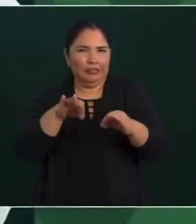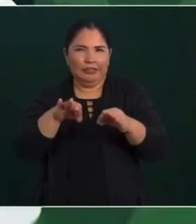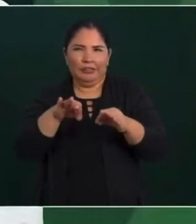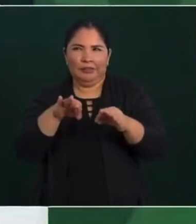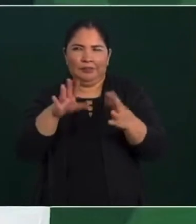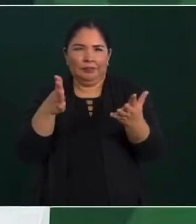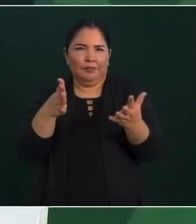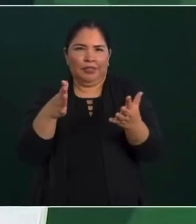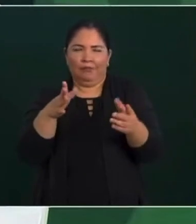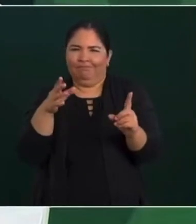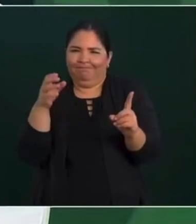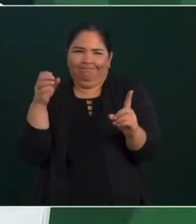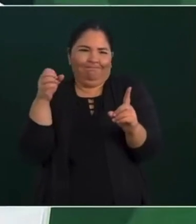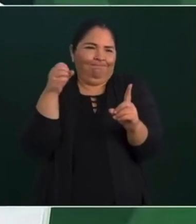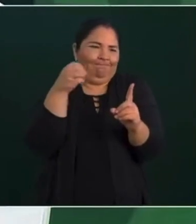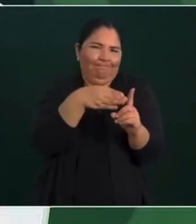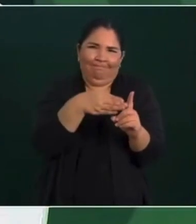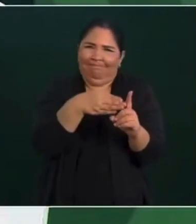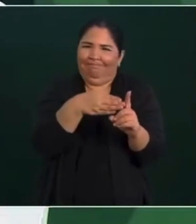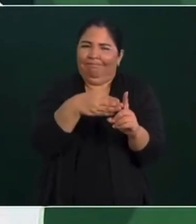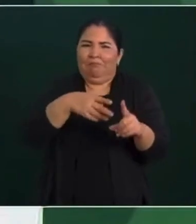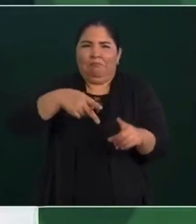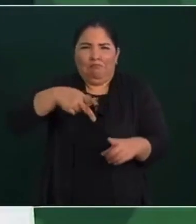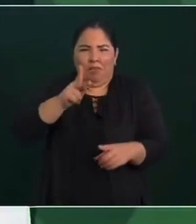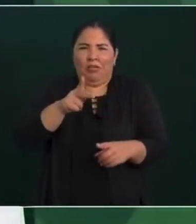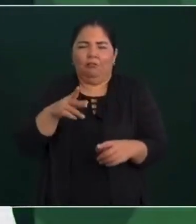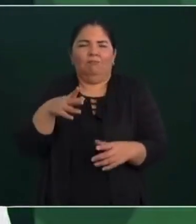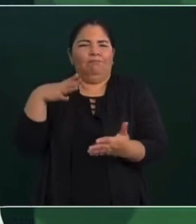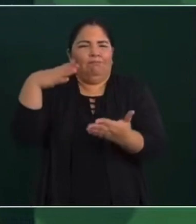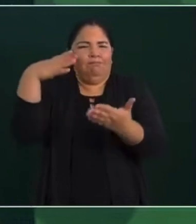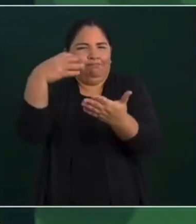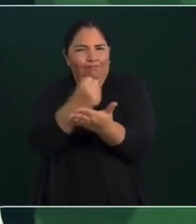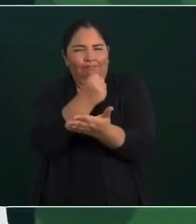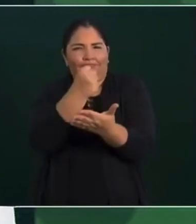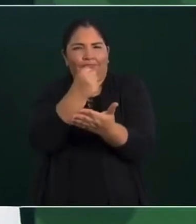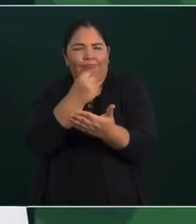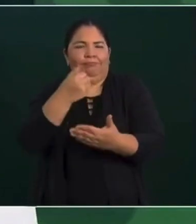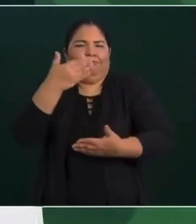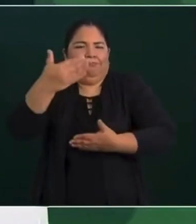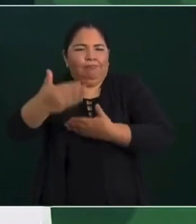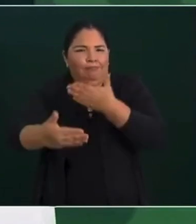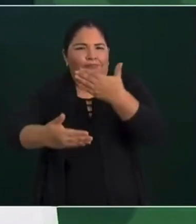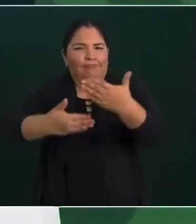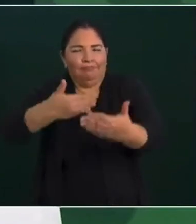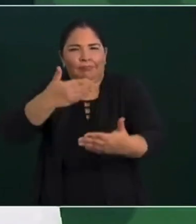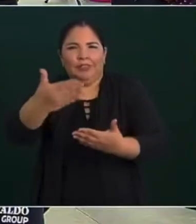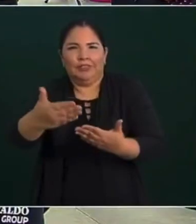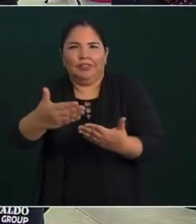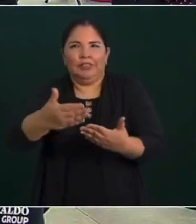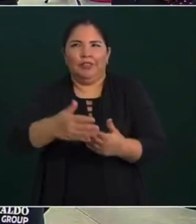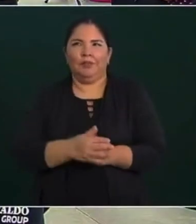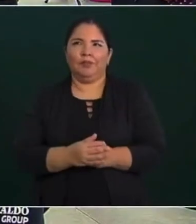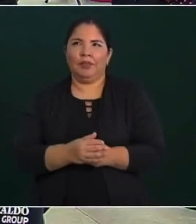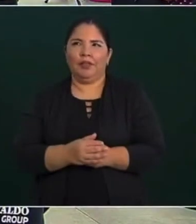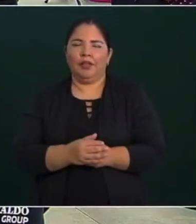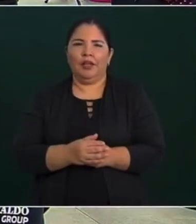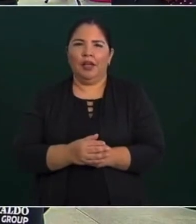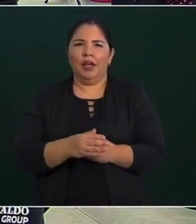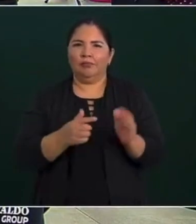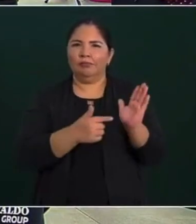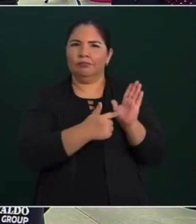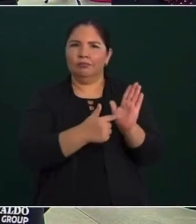es un reto, pero vamos a lograr salir adelante. A ver si me